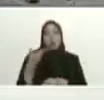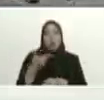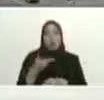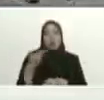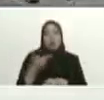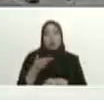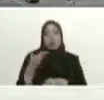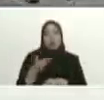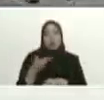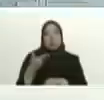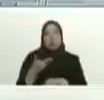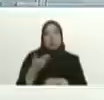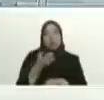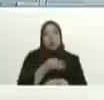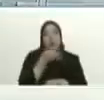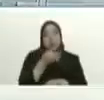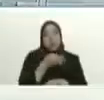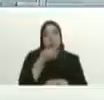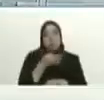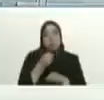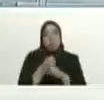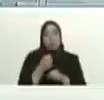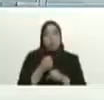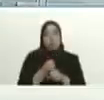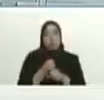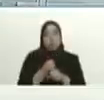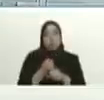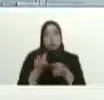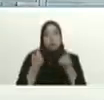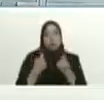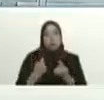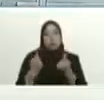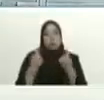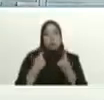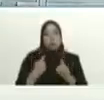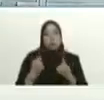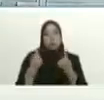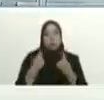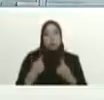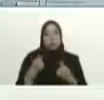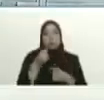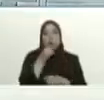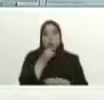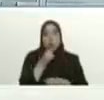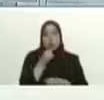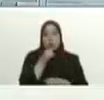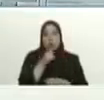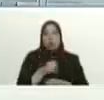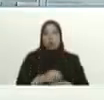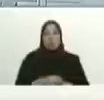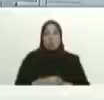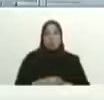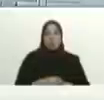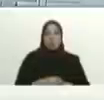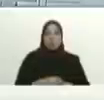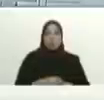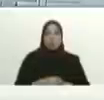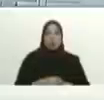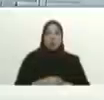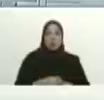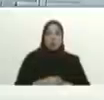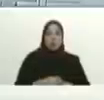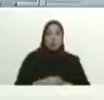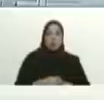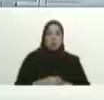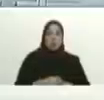es siempre ir fortaleciendo consolidando la organización de base el